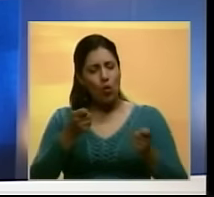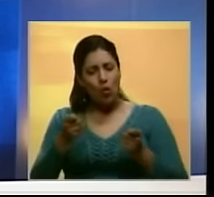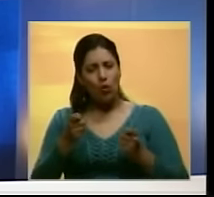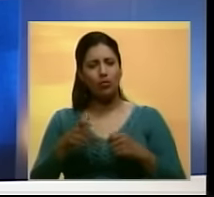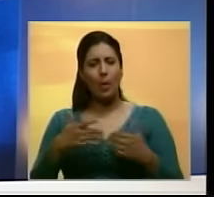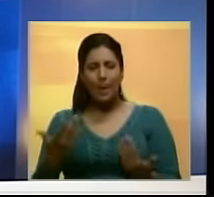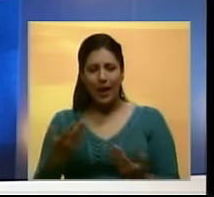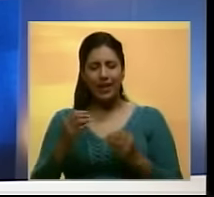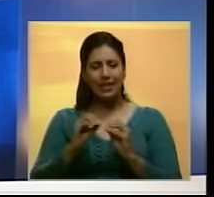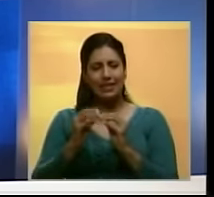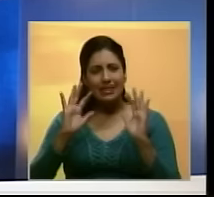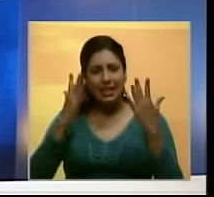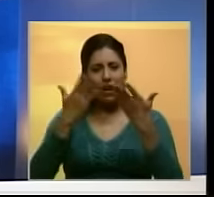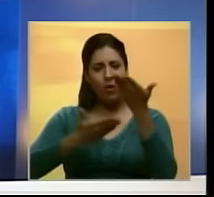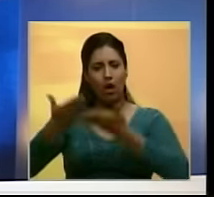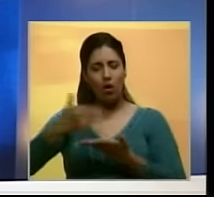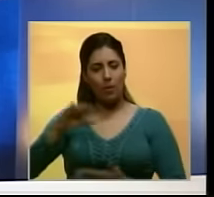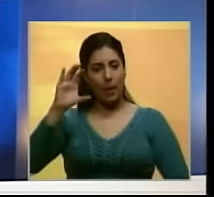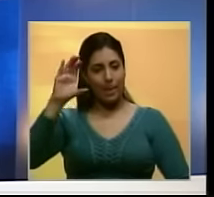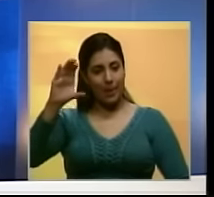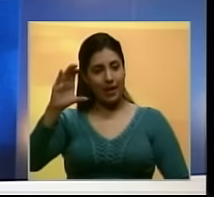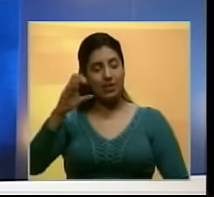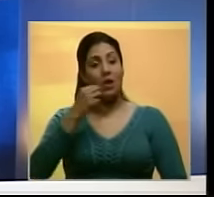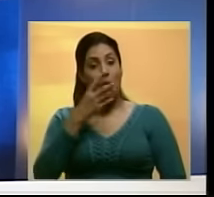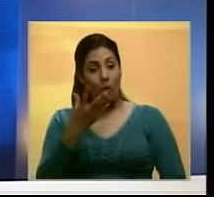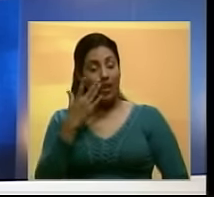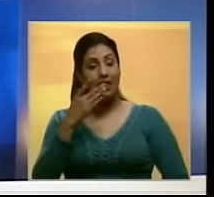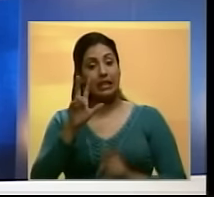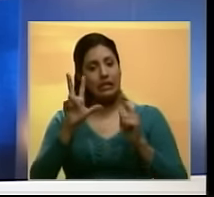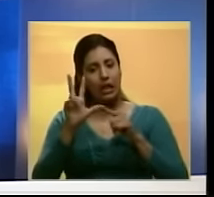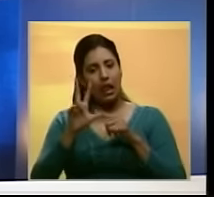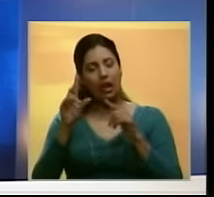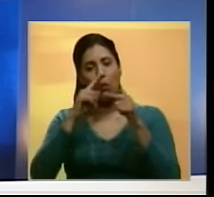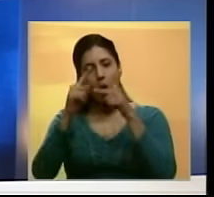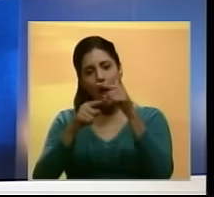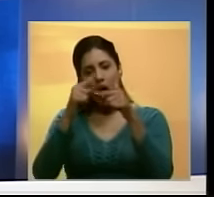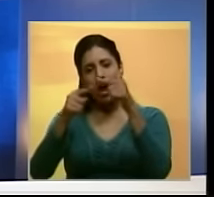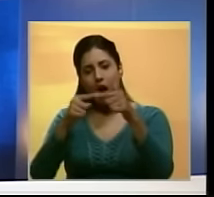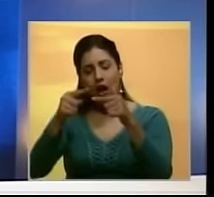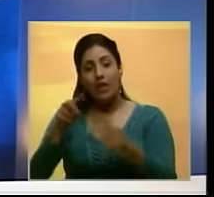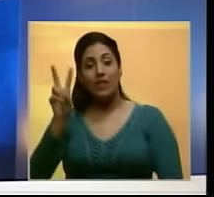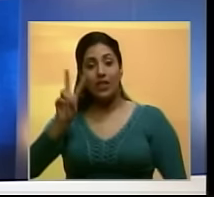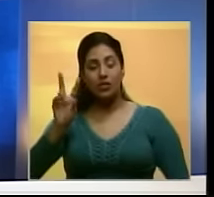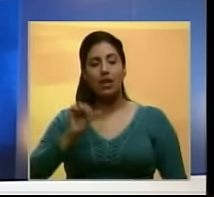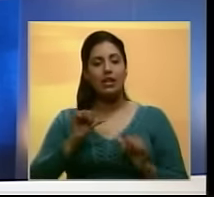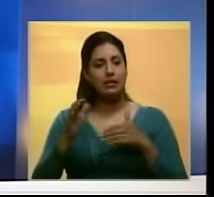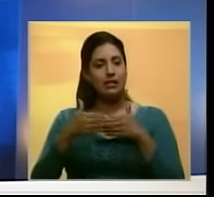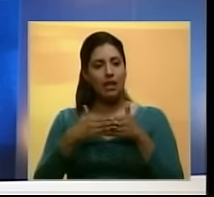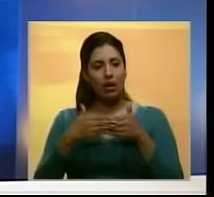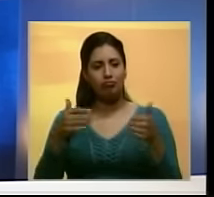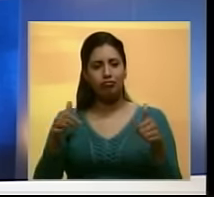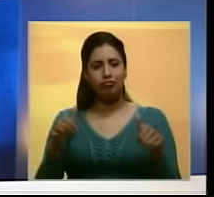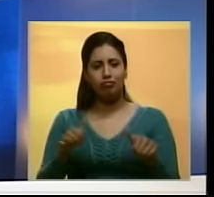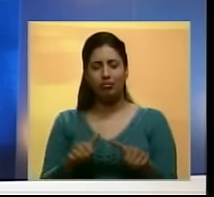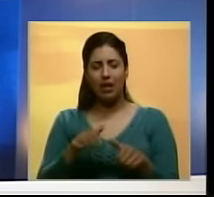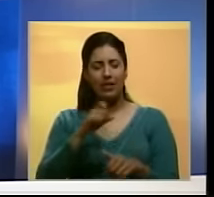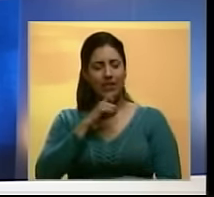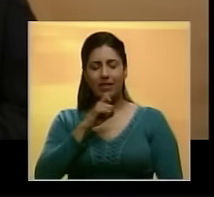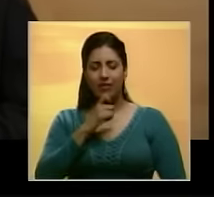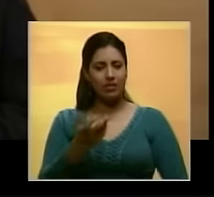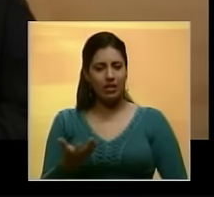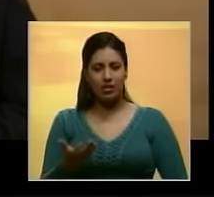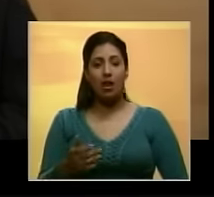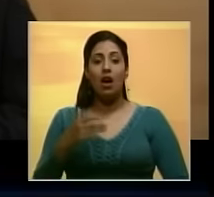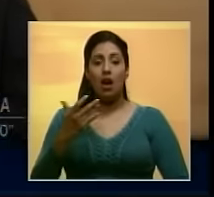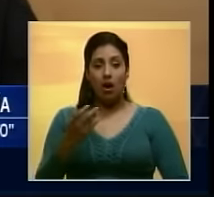necesarias para recuperar la economía del país. Indicó que por tercer año consecutivo, Venezuela cierra en una situación complicada.